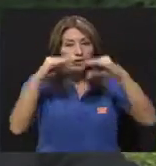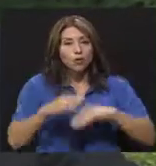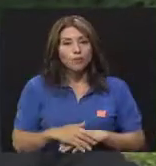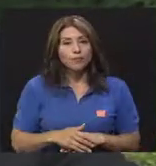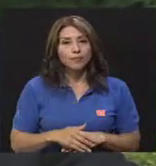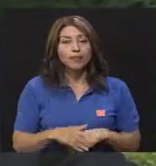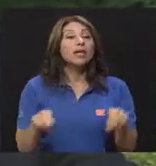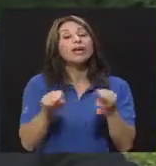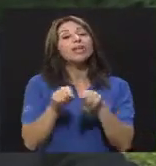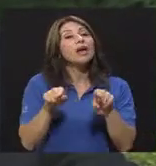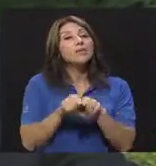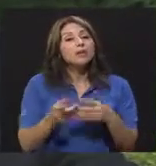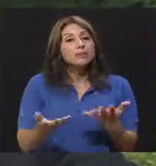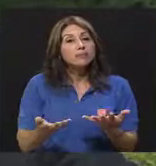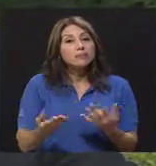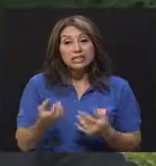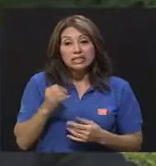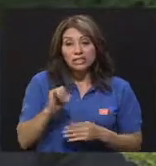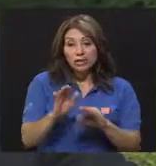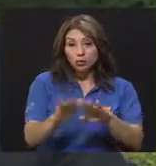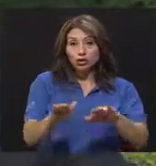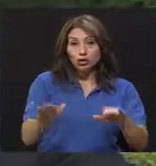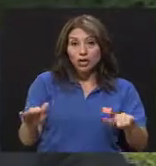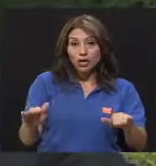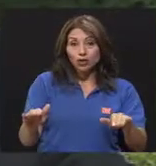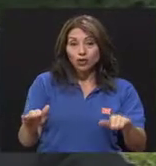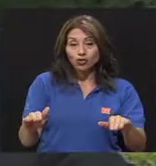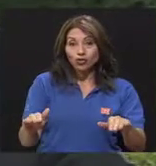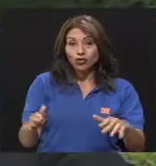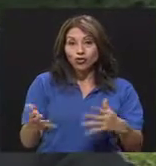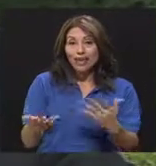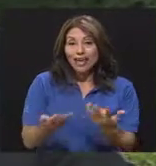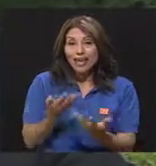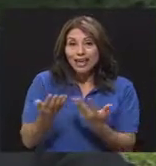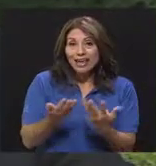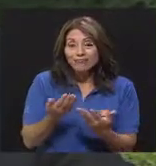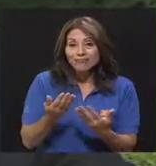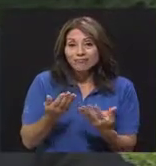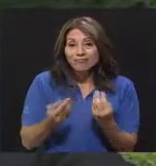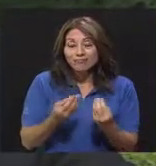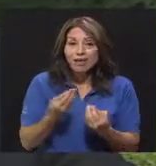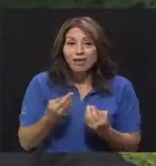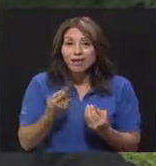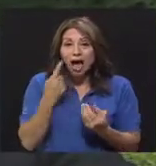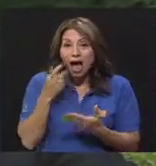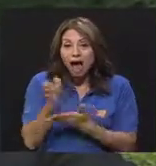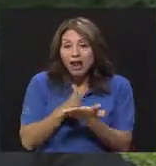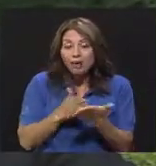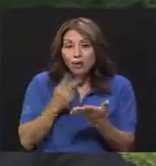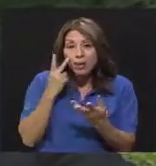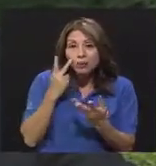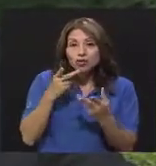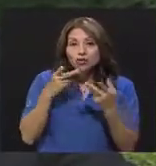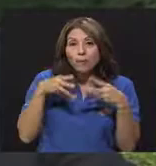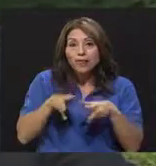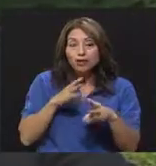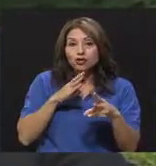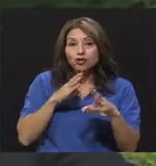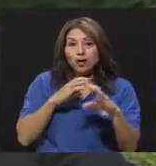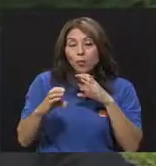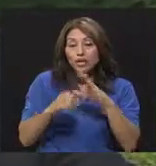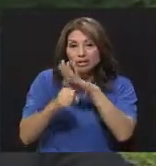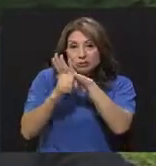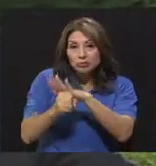actuar responsablemente contra nuestros hijos. Los medios de comunicación están ejerciendo una presión enorme sobre ellos. Y nosotros tenemos que estar